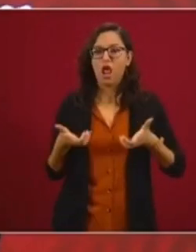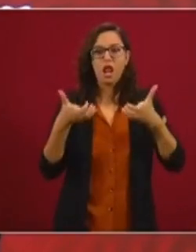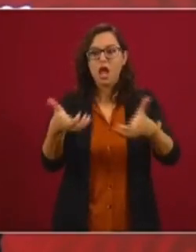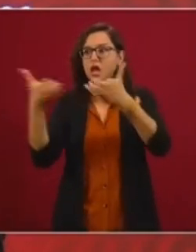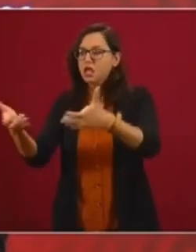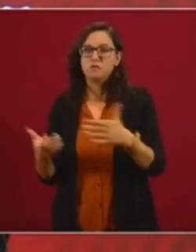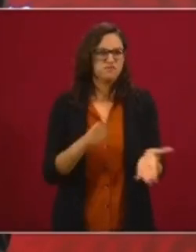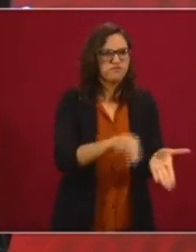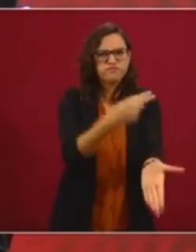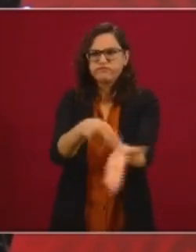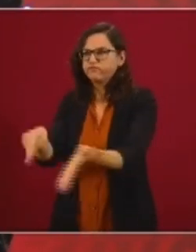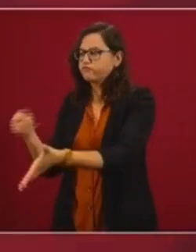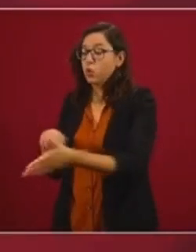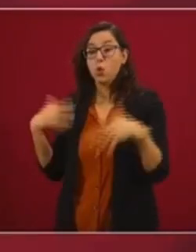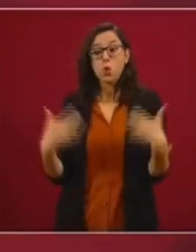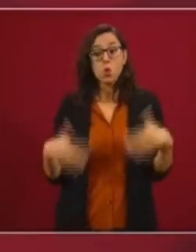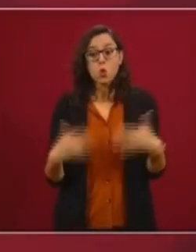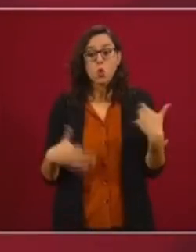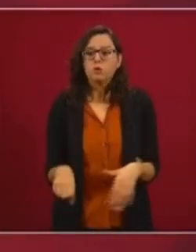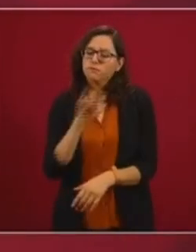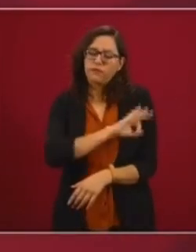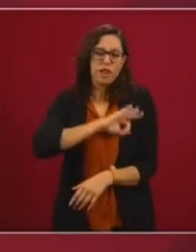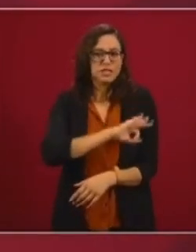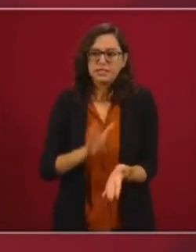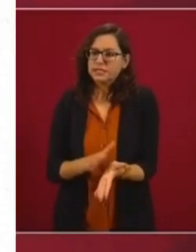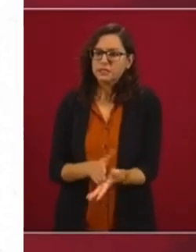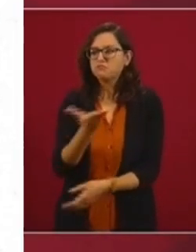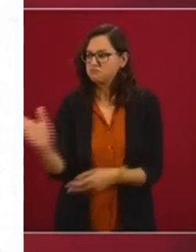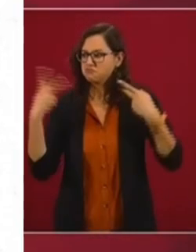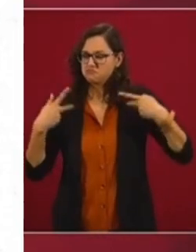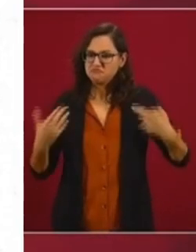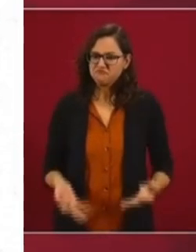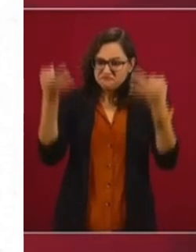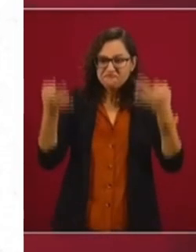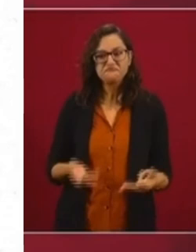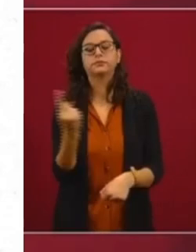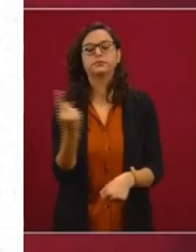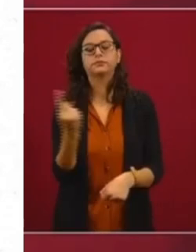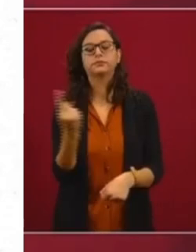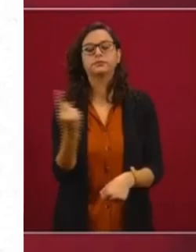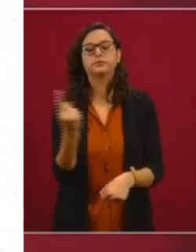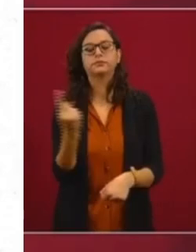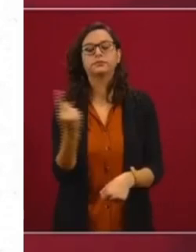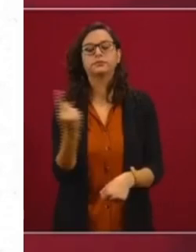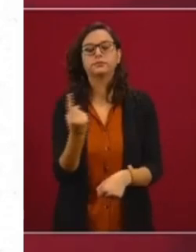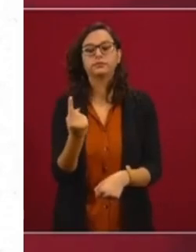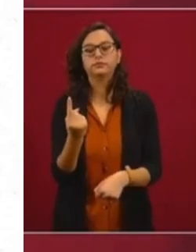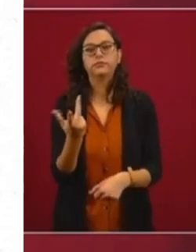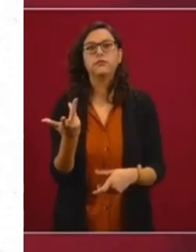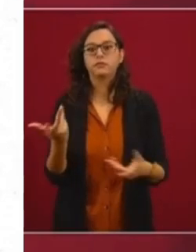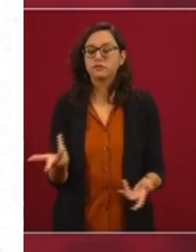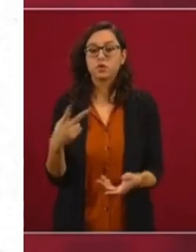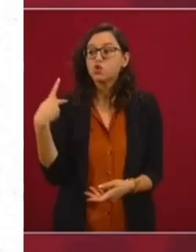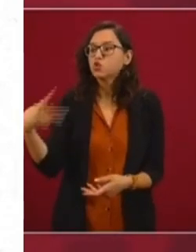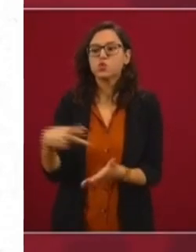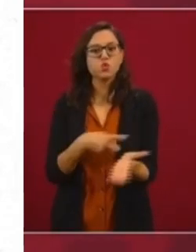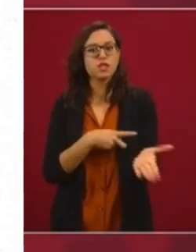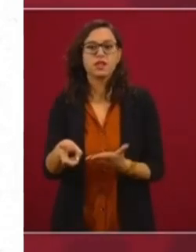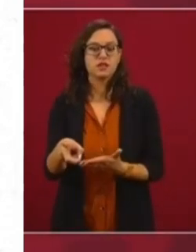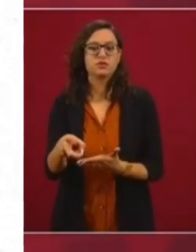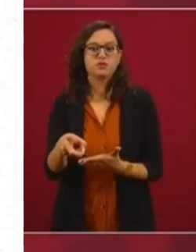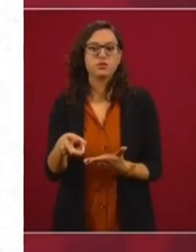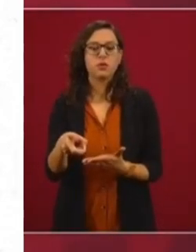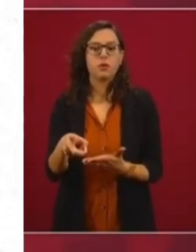felicitarlos, reconocerles que son buenos ciudadanos, porque es el derecho que tenemos